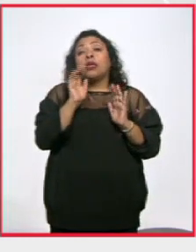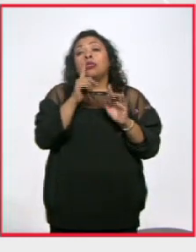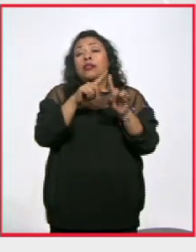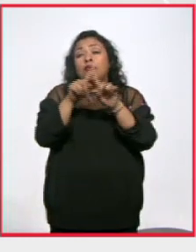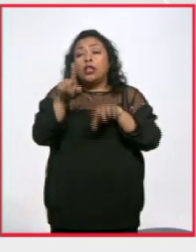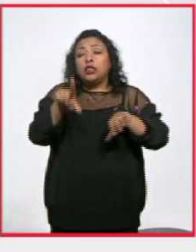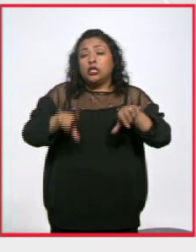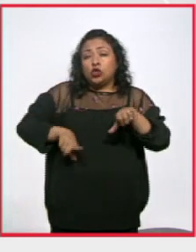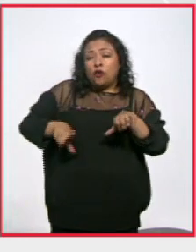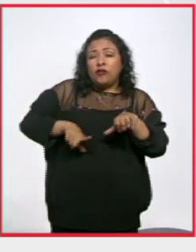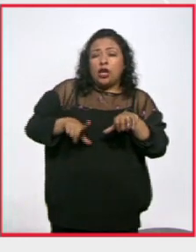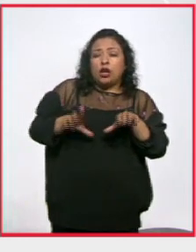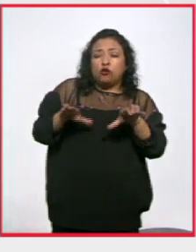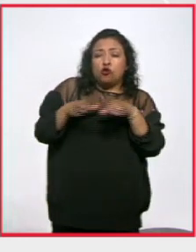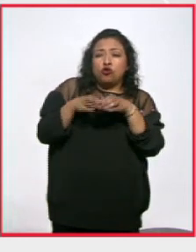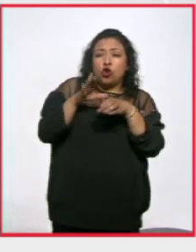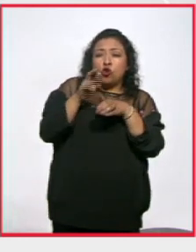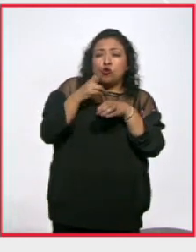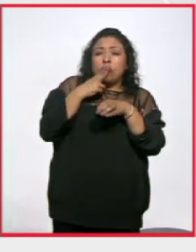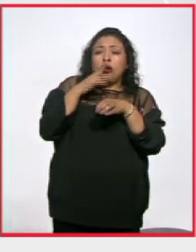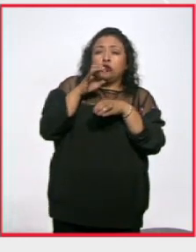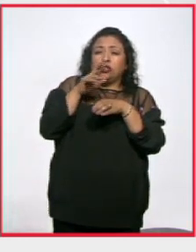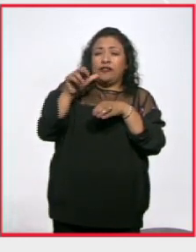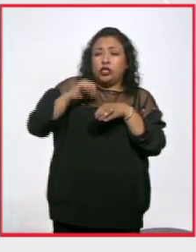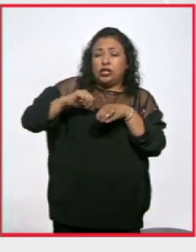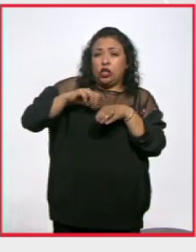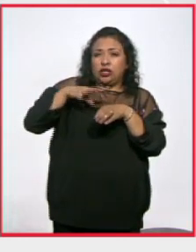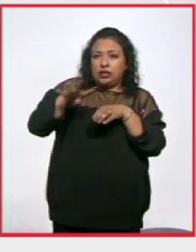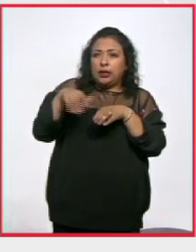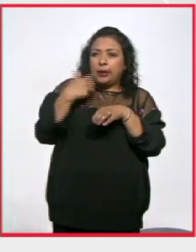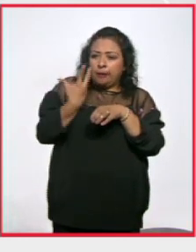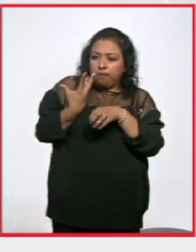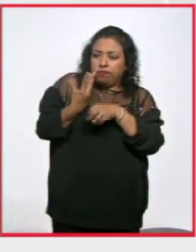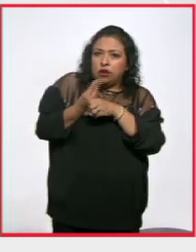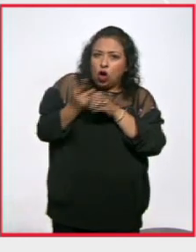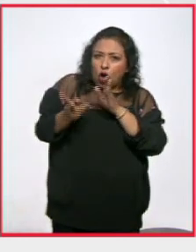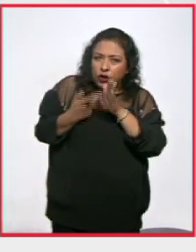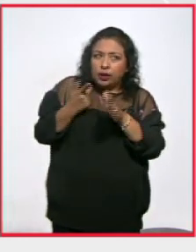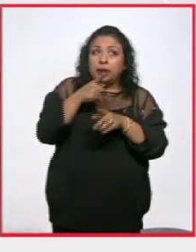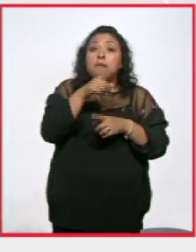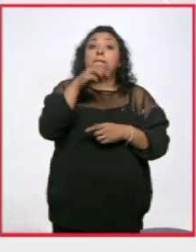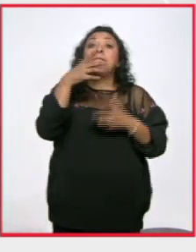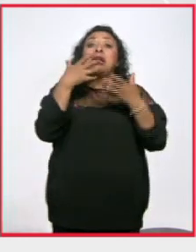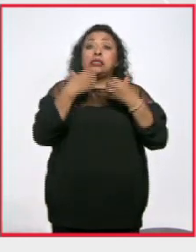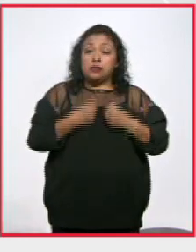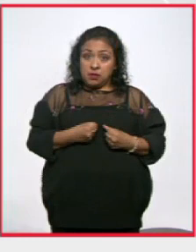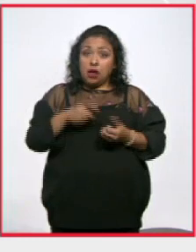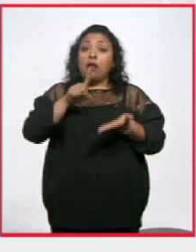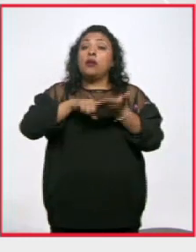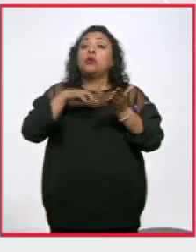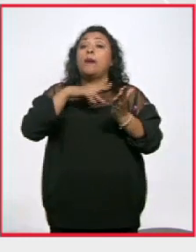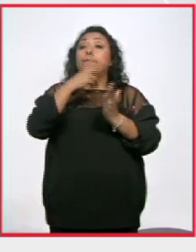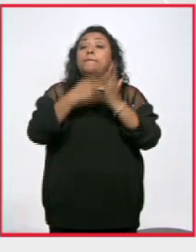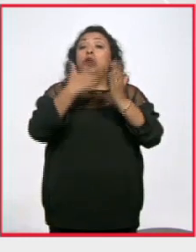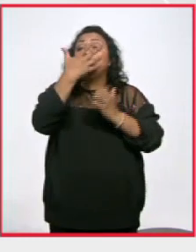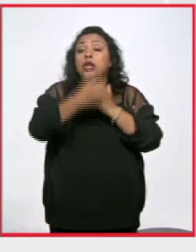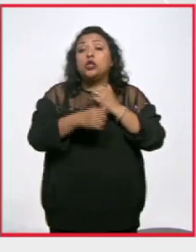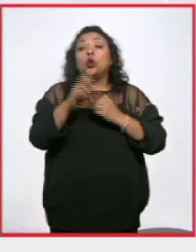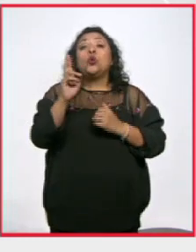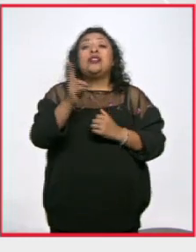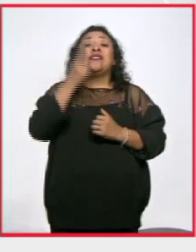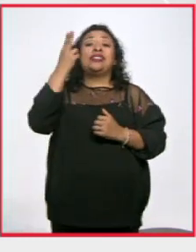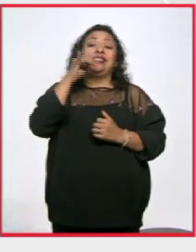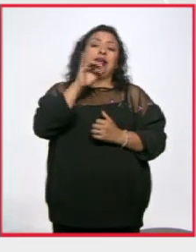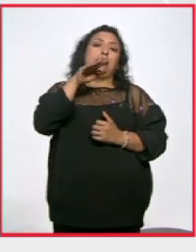gobiernos conservadores del siglo XIX intentaron restaurarla incluso Maximiliano tenía un proyecto de universidad